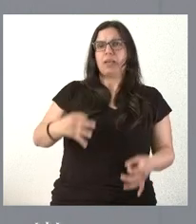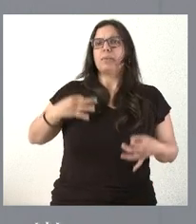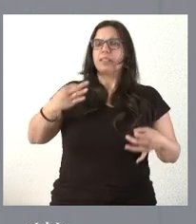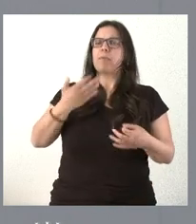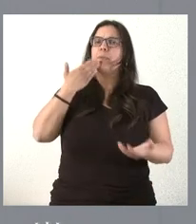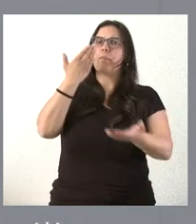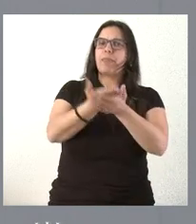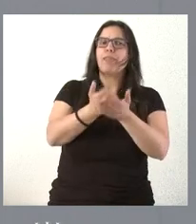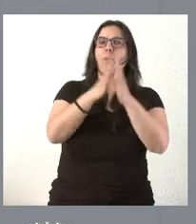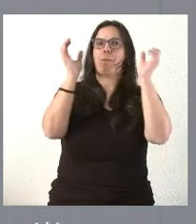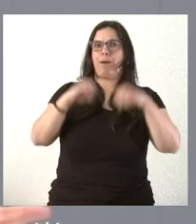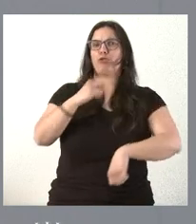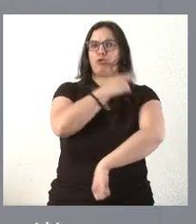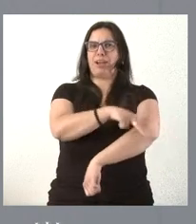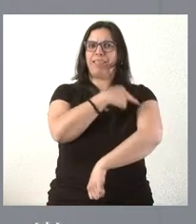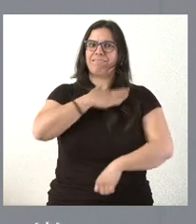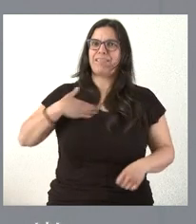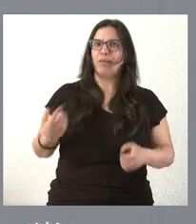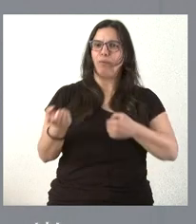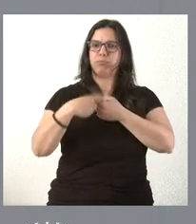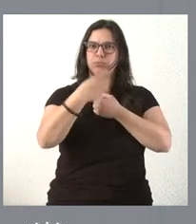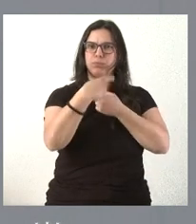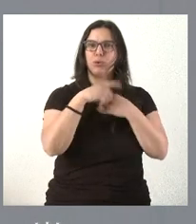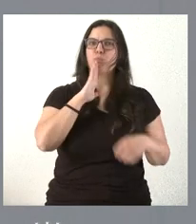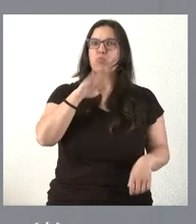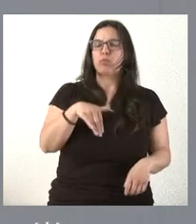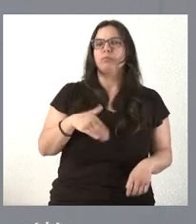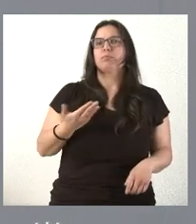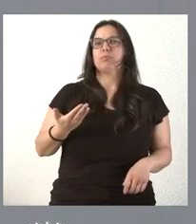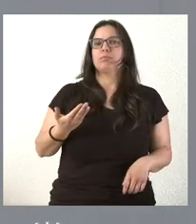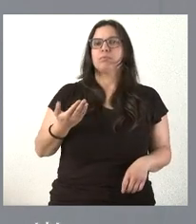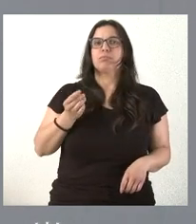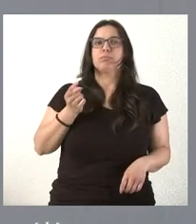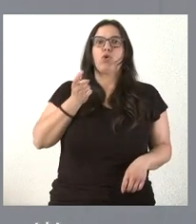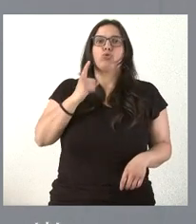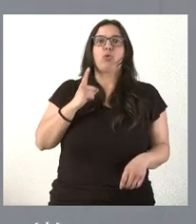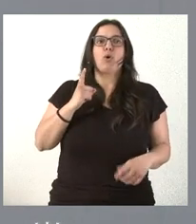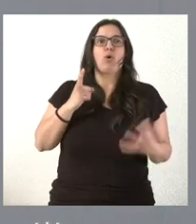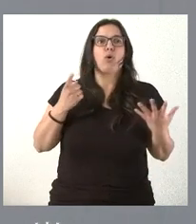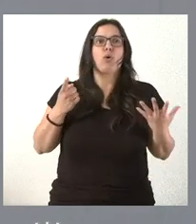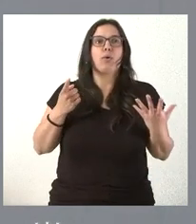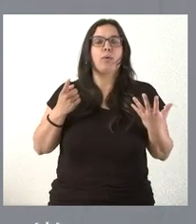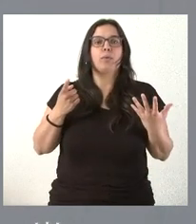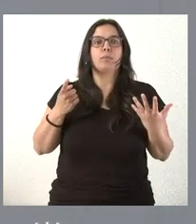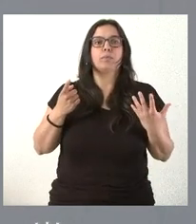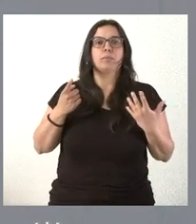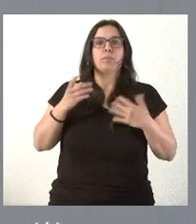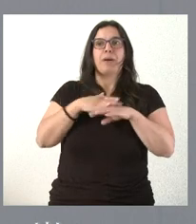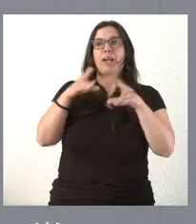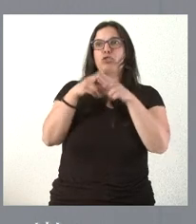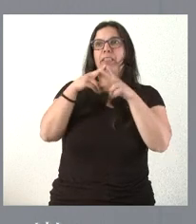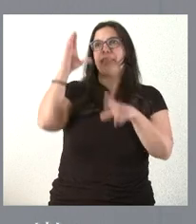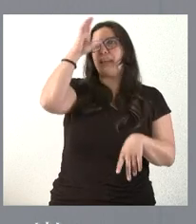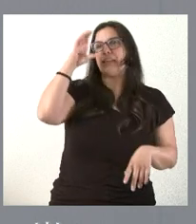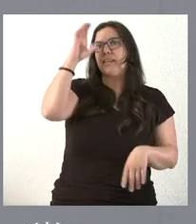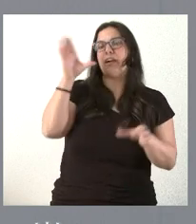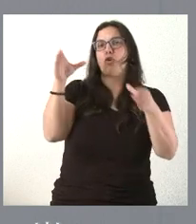sanitario. Desde aquí insistimos en ello. Sería bueno que este pacto no solamente implicara a las sociedades científicas, a